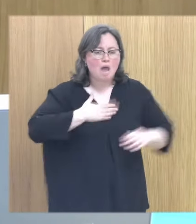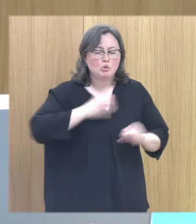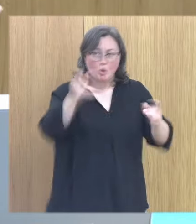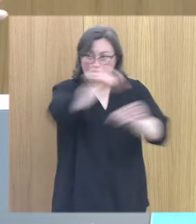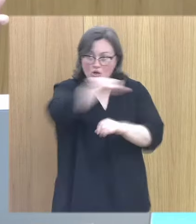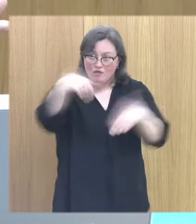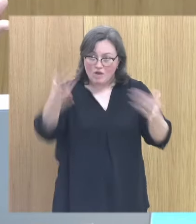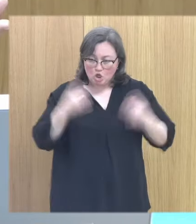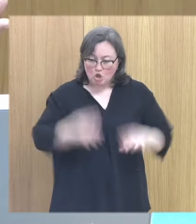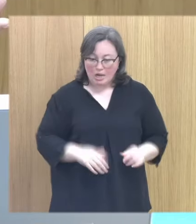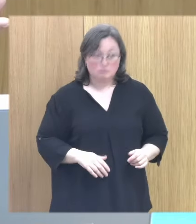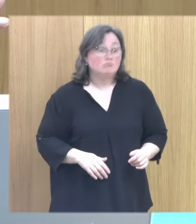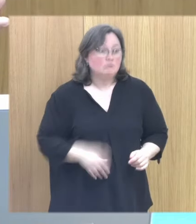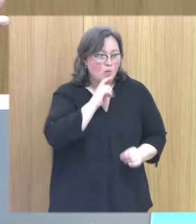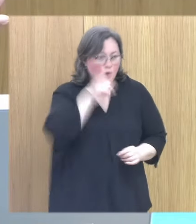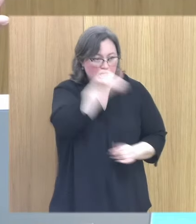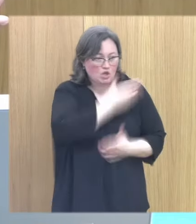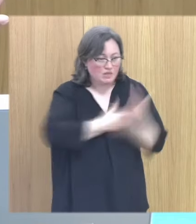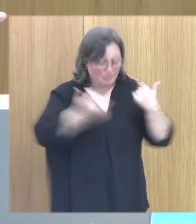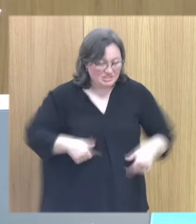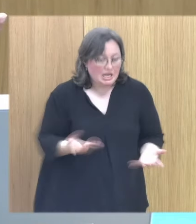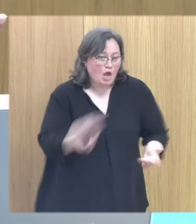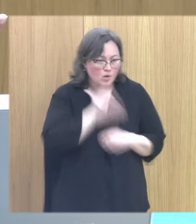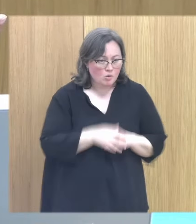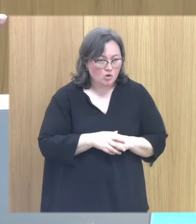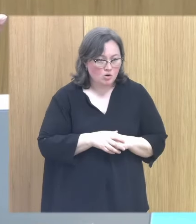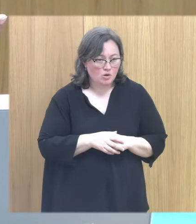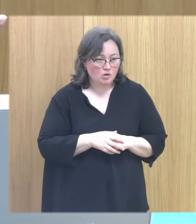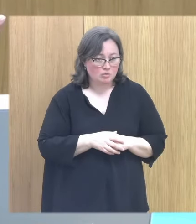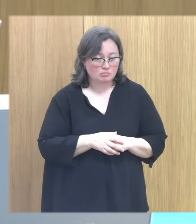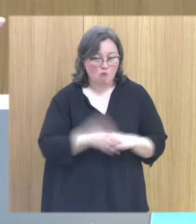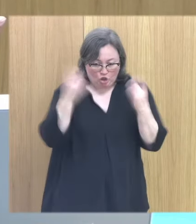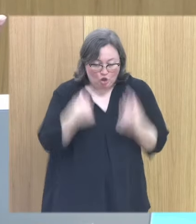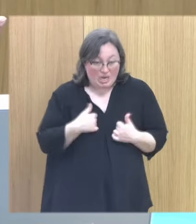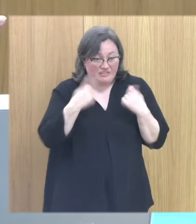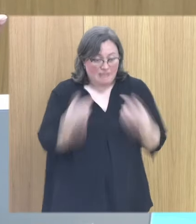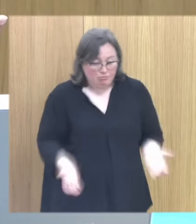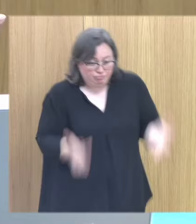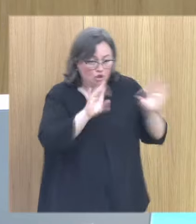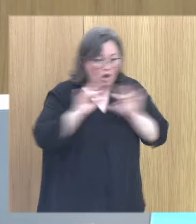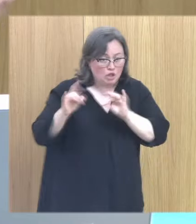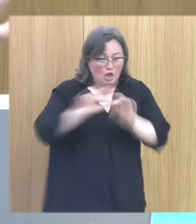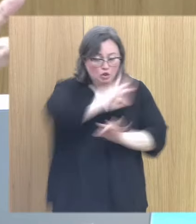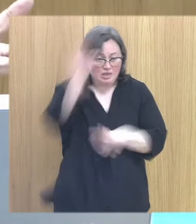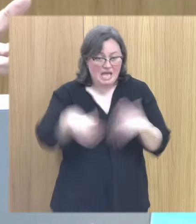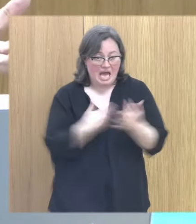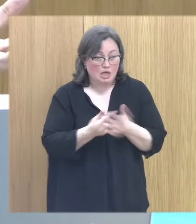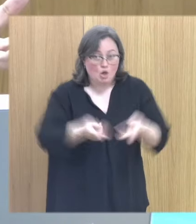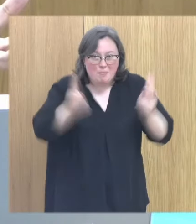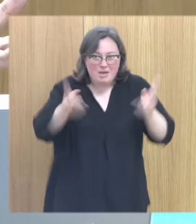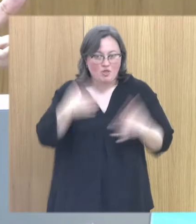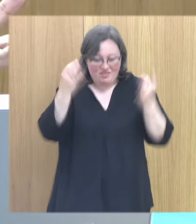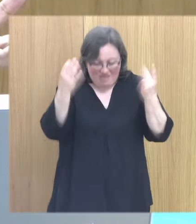tocan apaga y vámonos los niños con discapacidad con determinadas discapacidades físicas están acostumbrados a que les toquen todo el día de hecho deben permitir que les